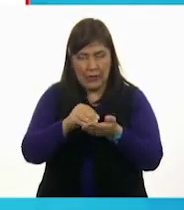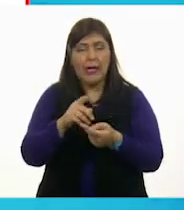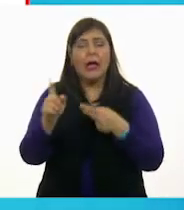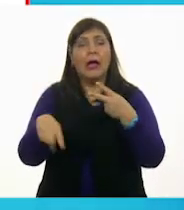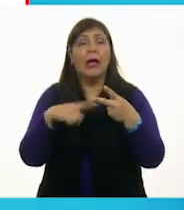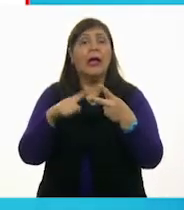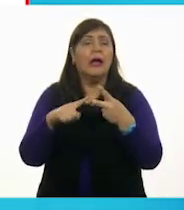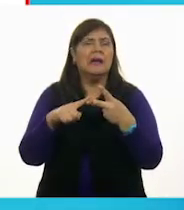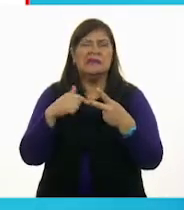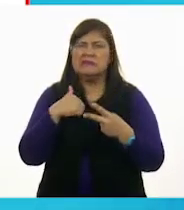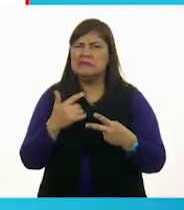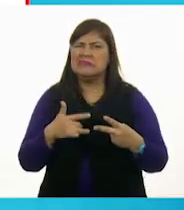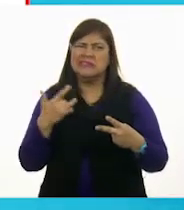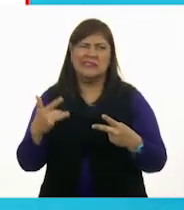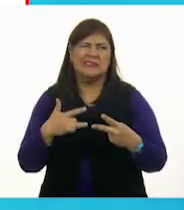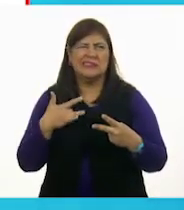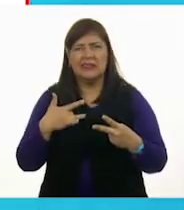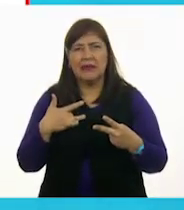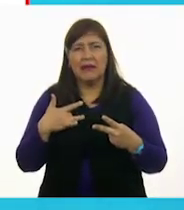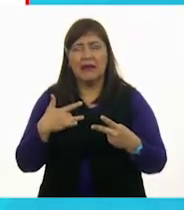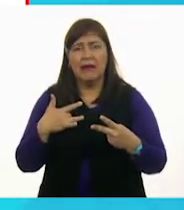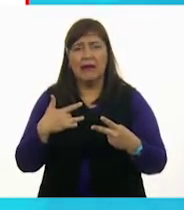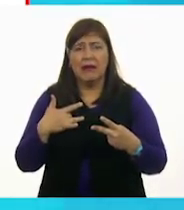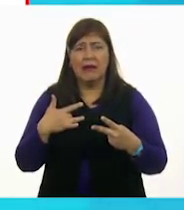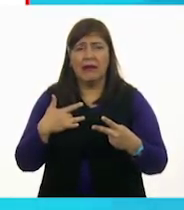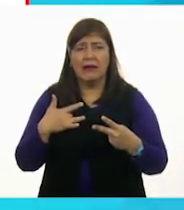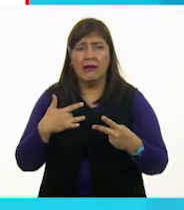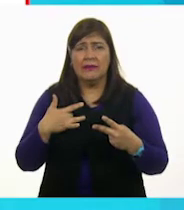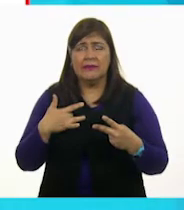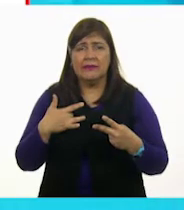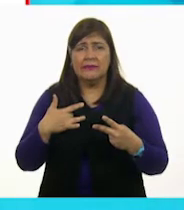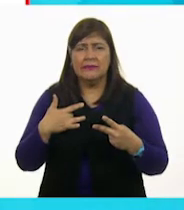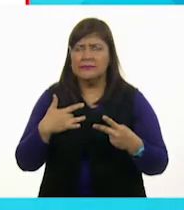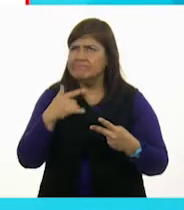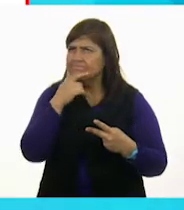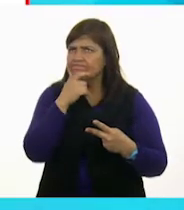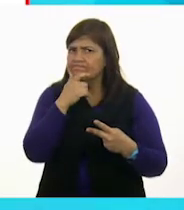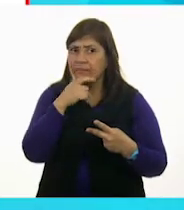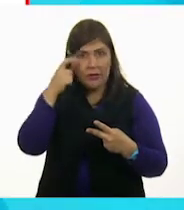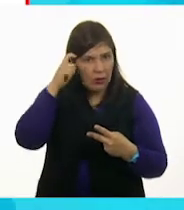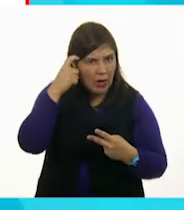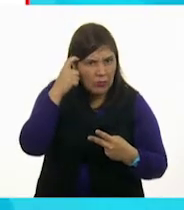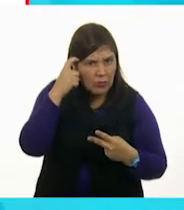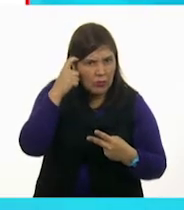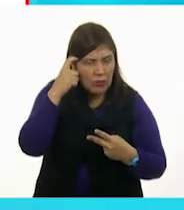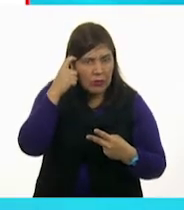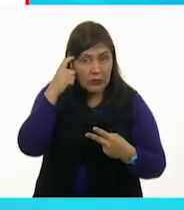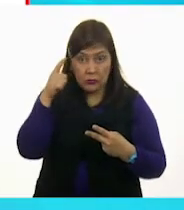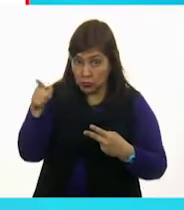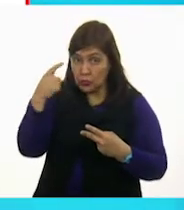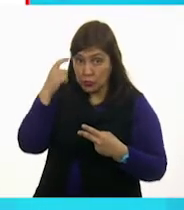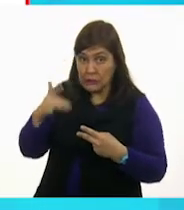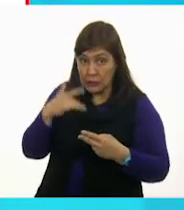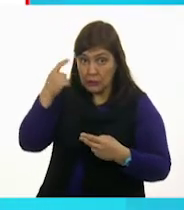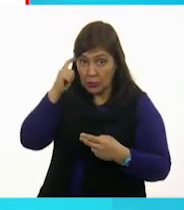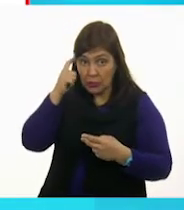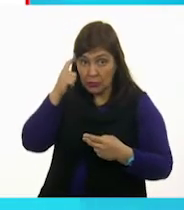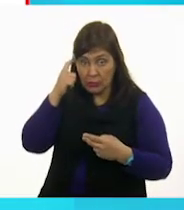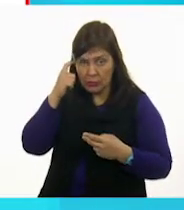sentí enojado. ¿Te sentiste enojado?